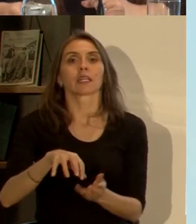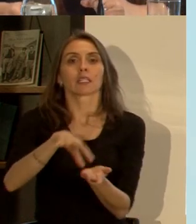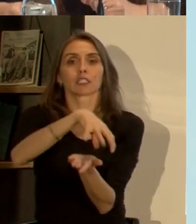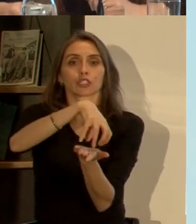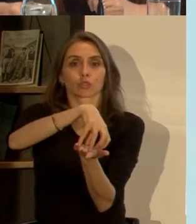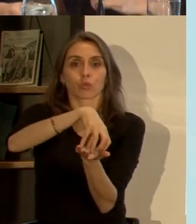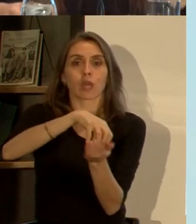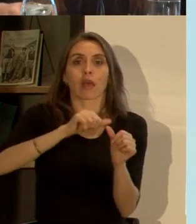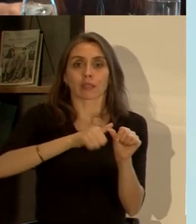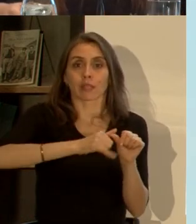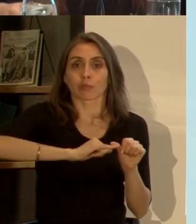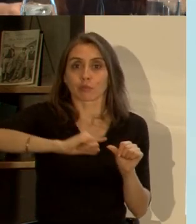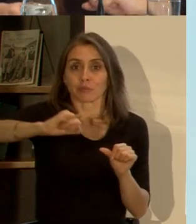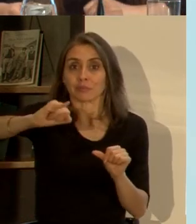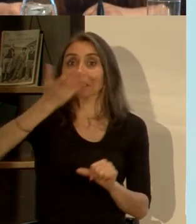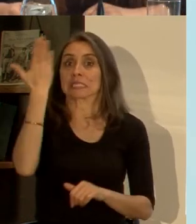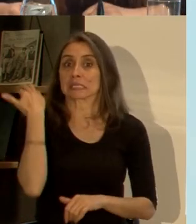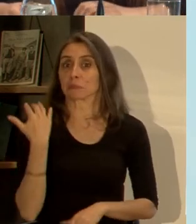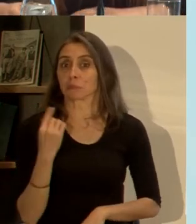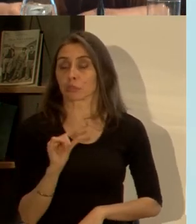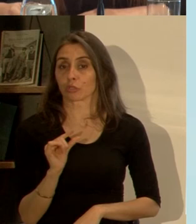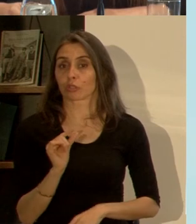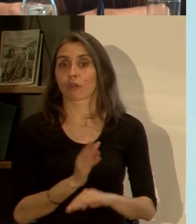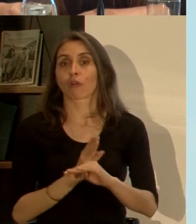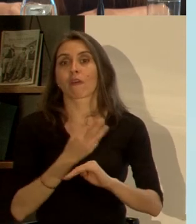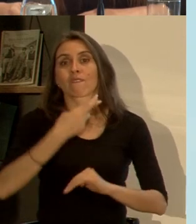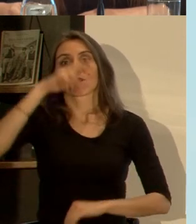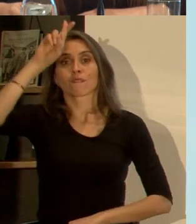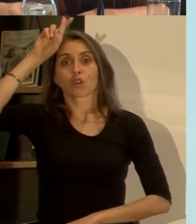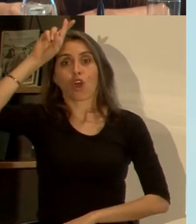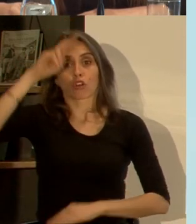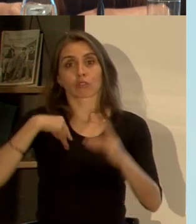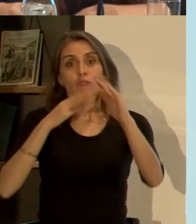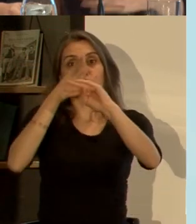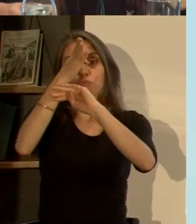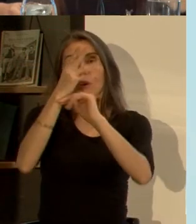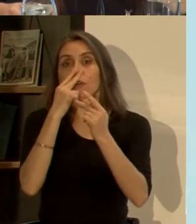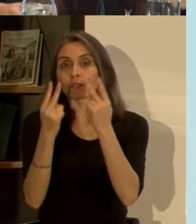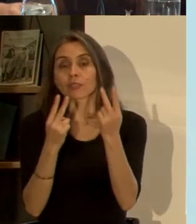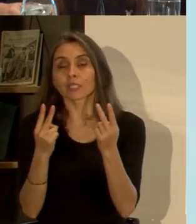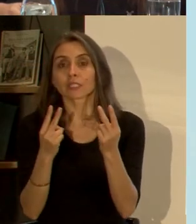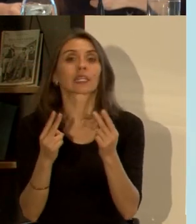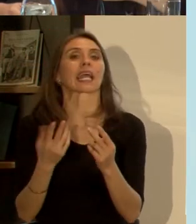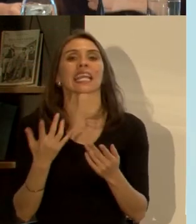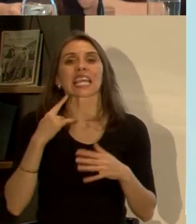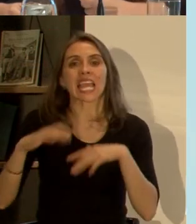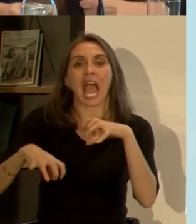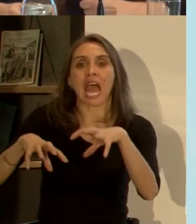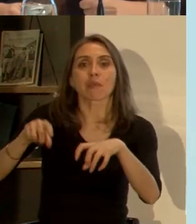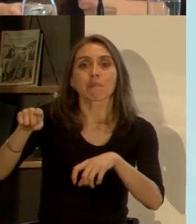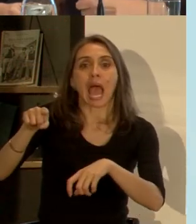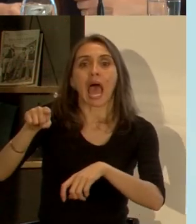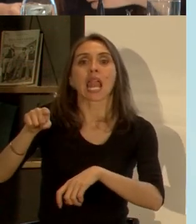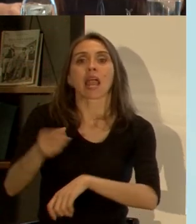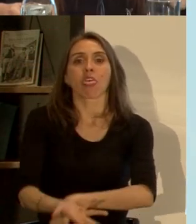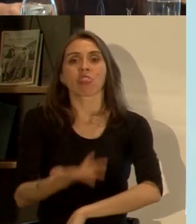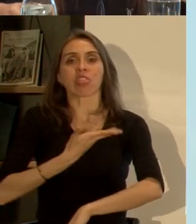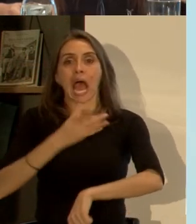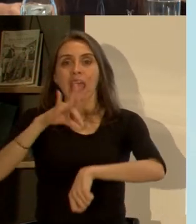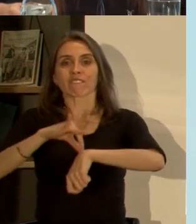ciudades sostenibles por ejemplo hace poco estuvimos en el norte en Arica viendo esto del vector el mosquito que está